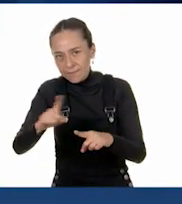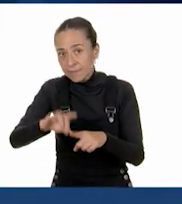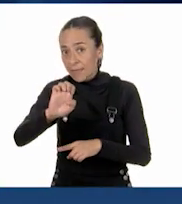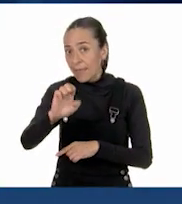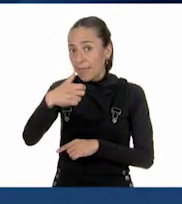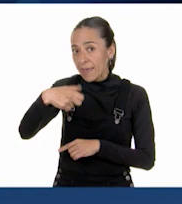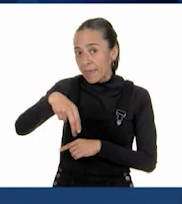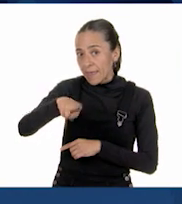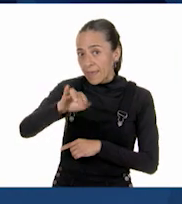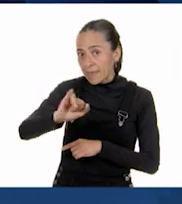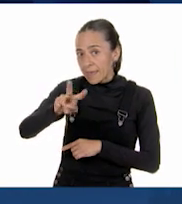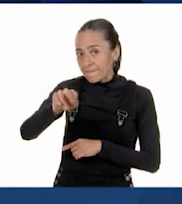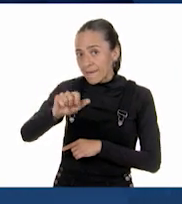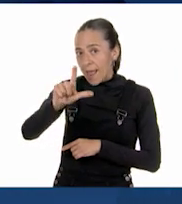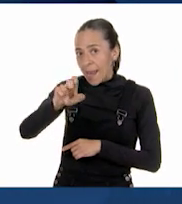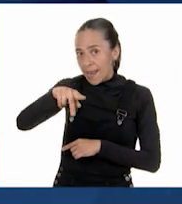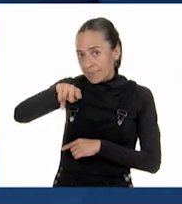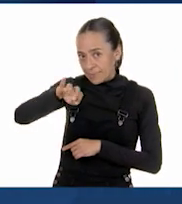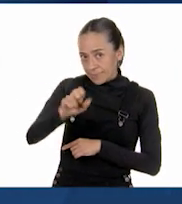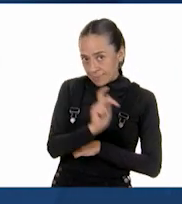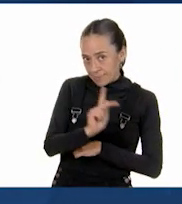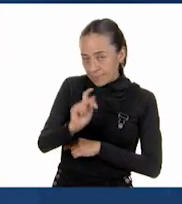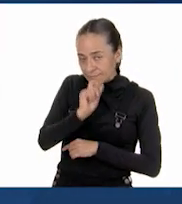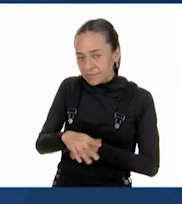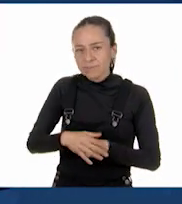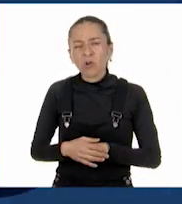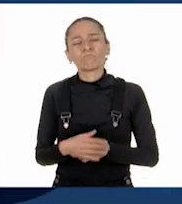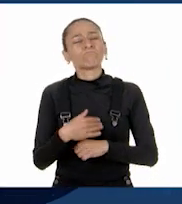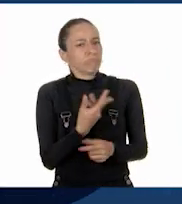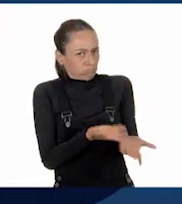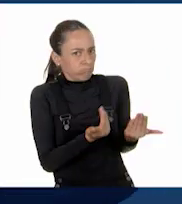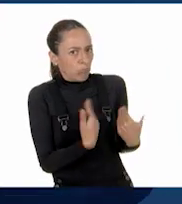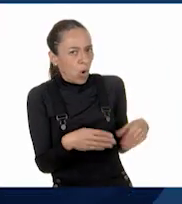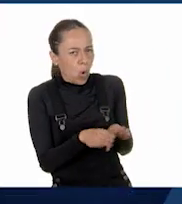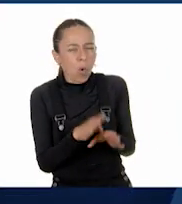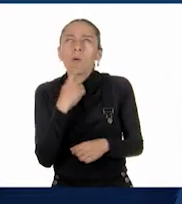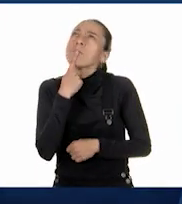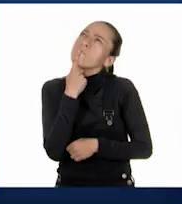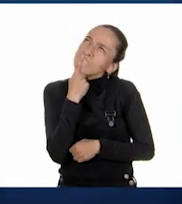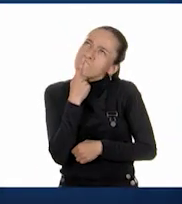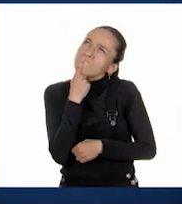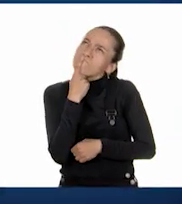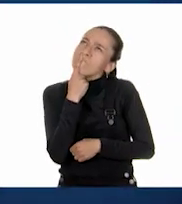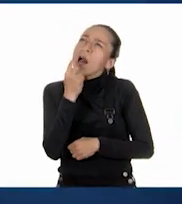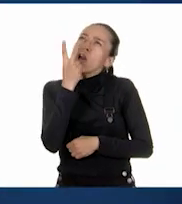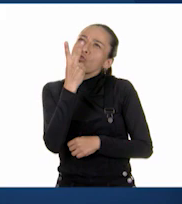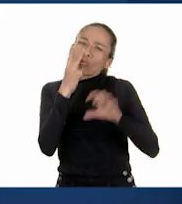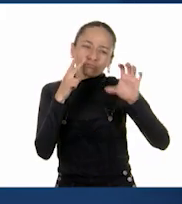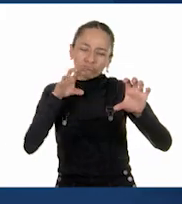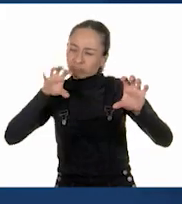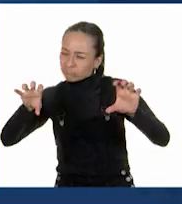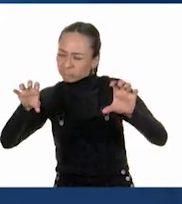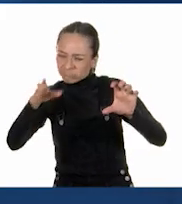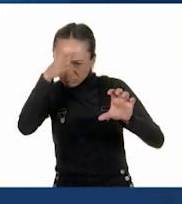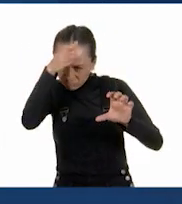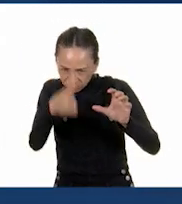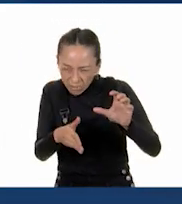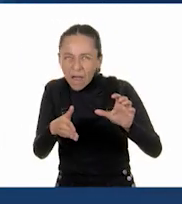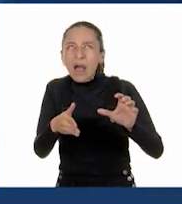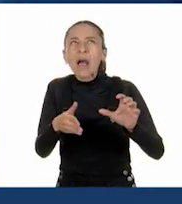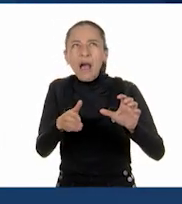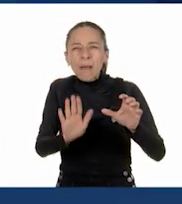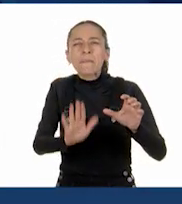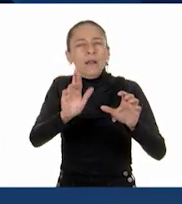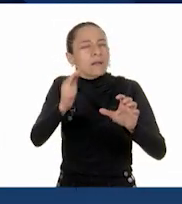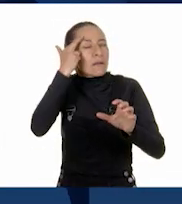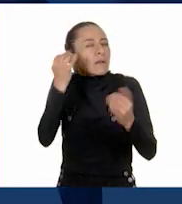que no hay puntos en medio. Pero acabo de recordar la clase de ayer con los números decimales. Y pensé que podríamos hacer lo